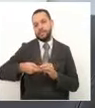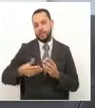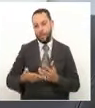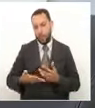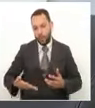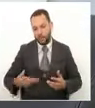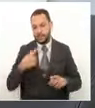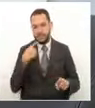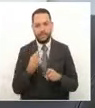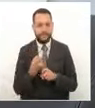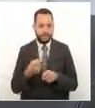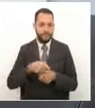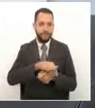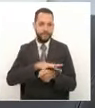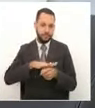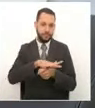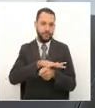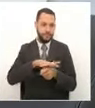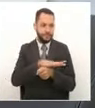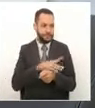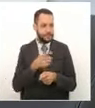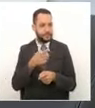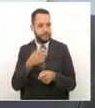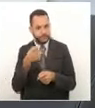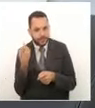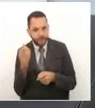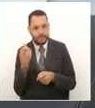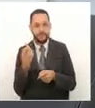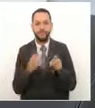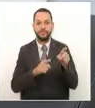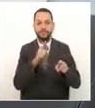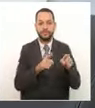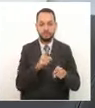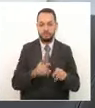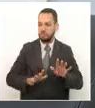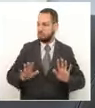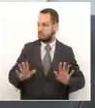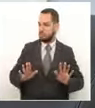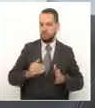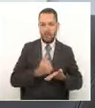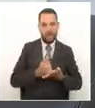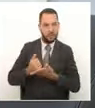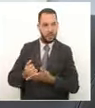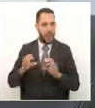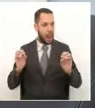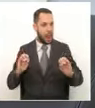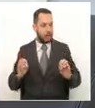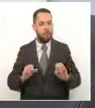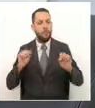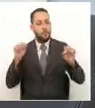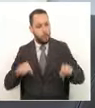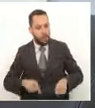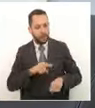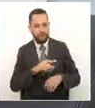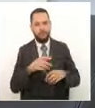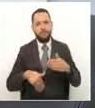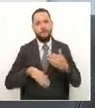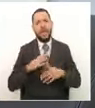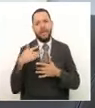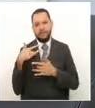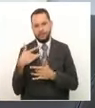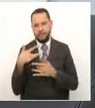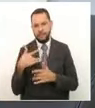es difícil, también allí nos hizo falta la mano de muchos risaraldenses que de alguna manera pues hubieran podido acompañar mucho más este